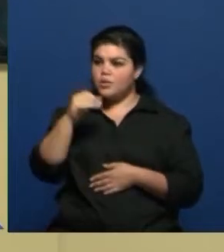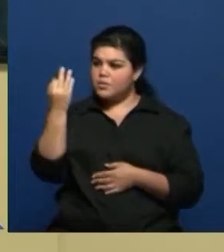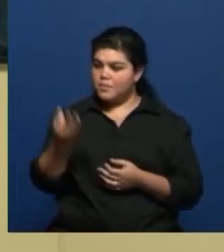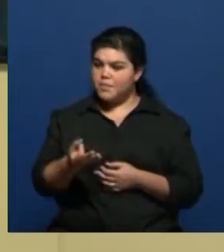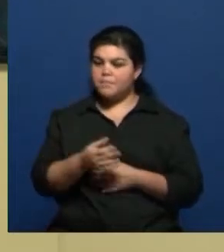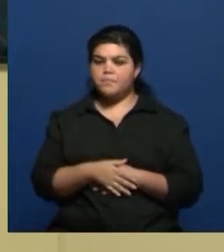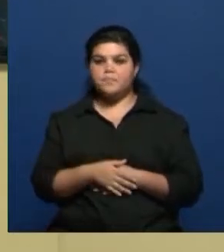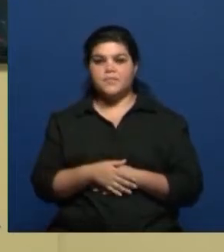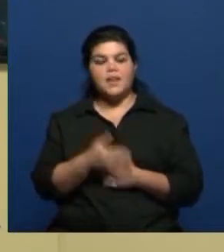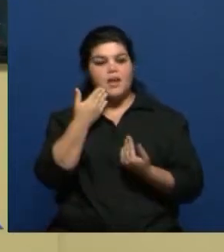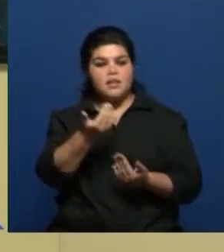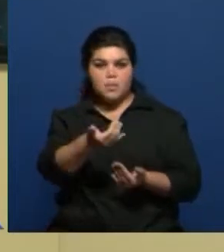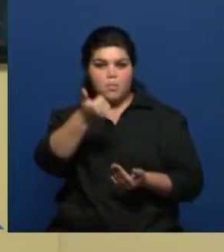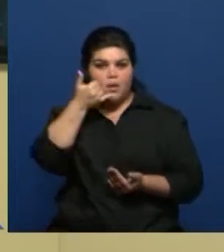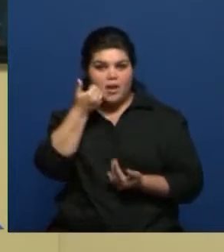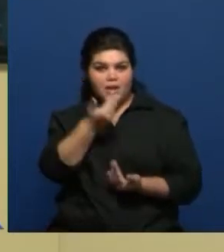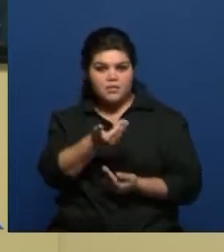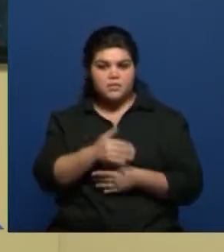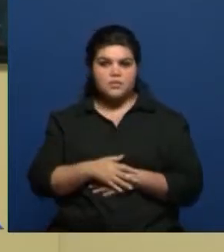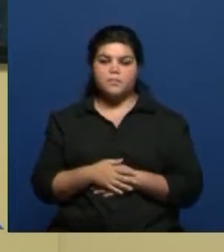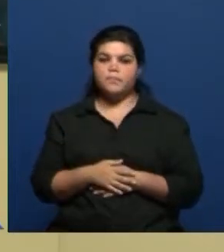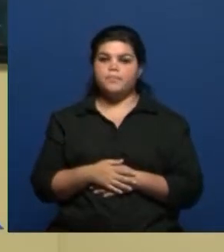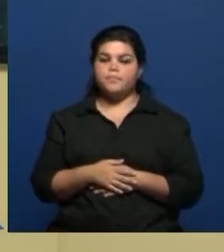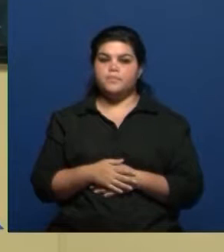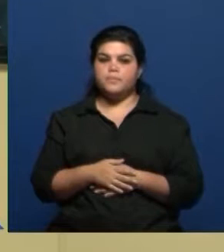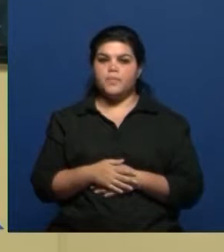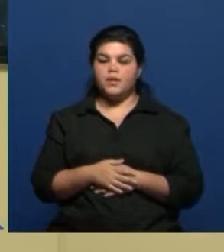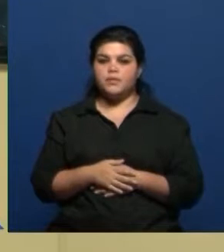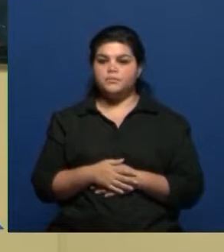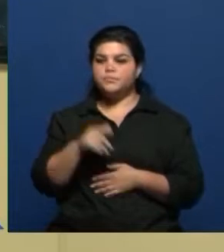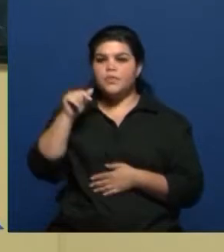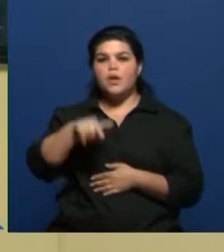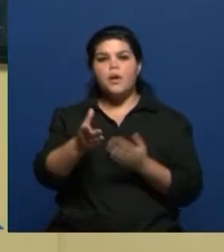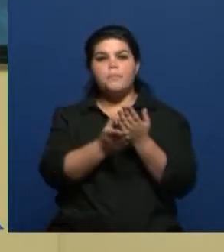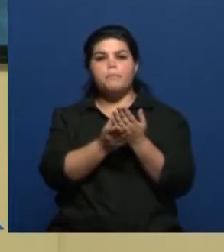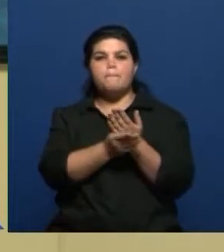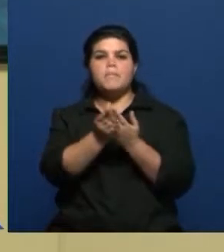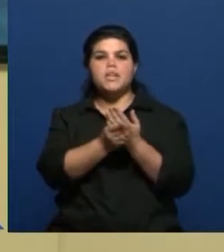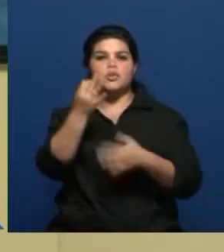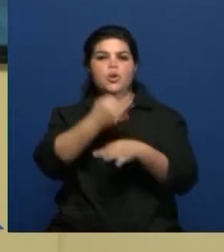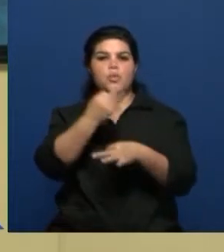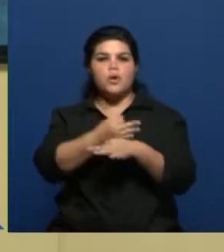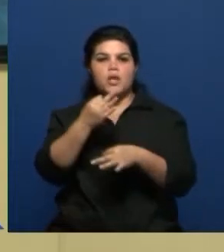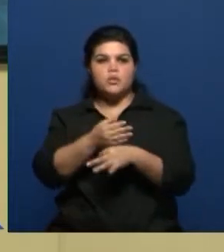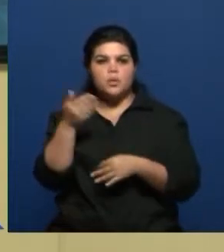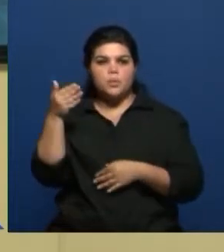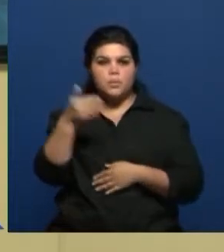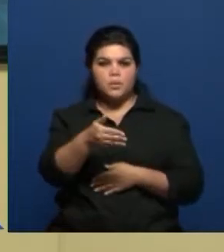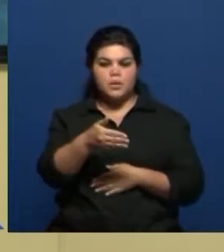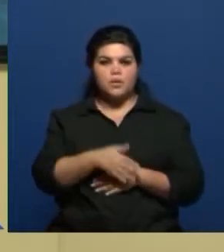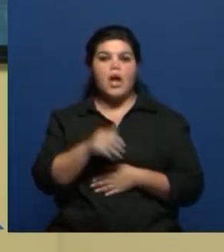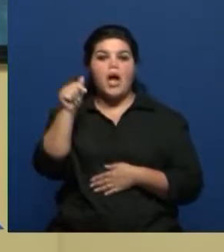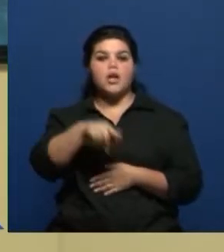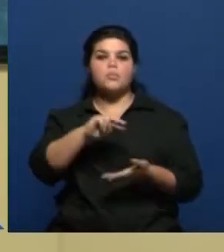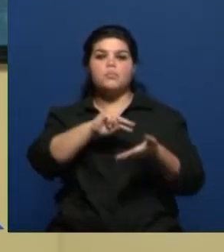muy bien. Buenas, muchas gracias por atendernos. No, por favor. Hoy estuvo Esteban Bullrich en la provincia de Mendoza, se expresó sobre el conflicto con los